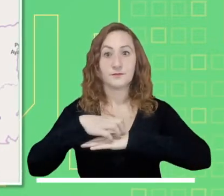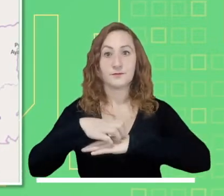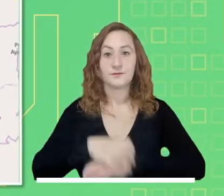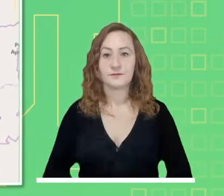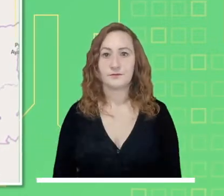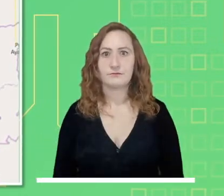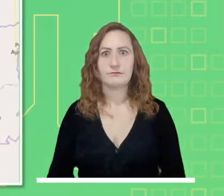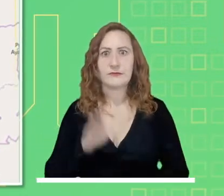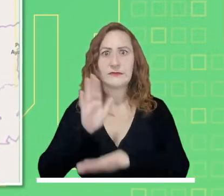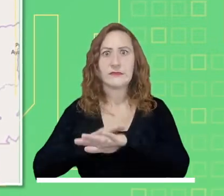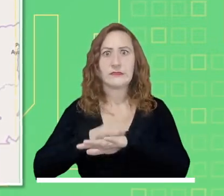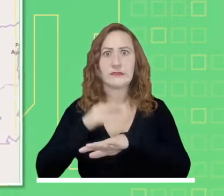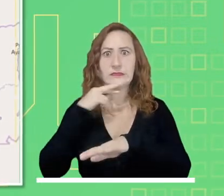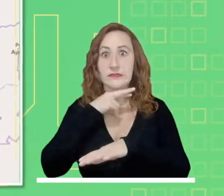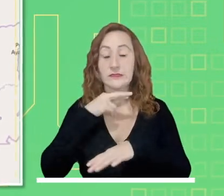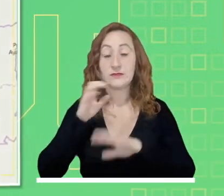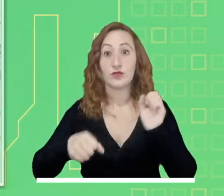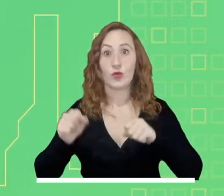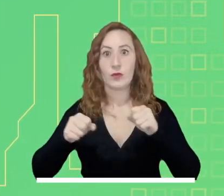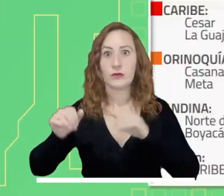desbordamientos e inundaciones.